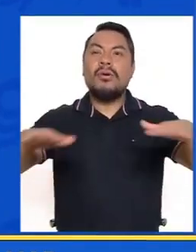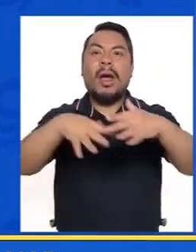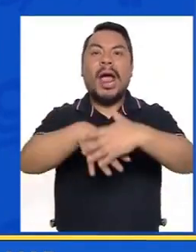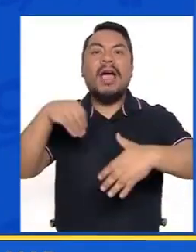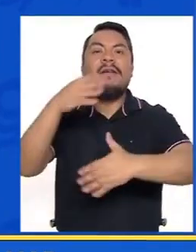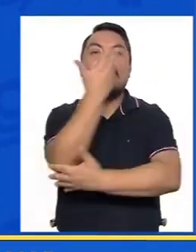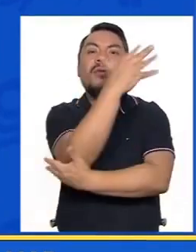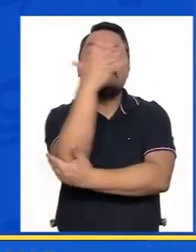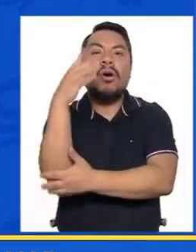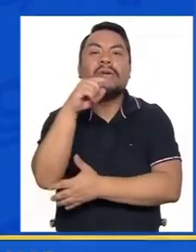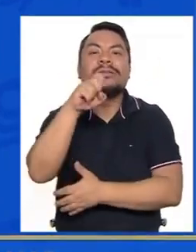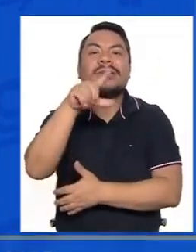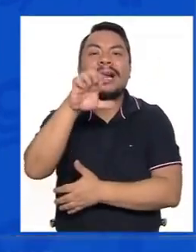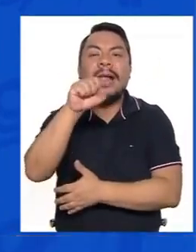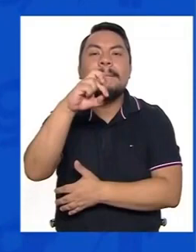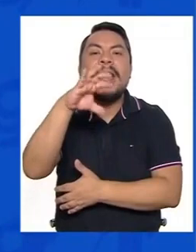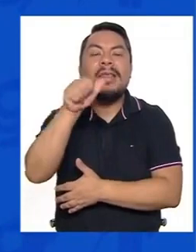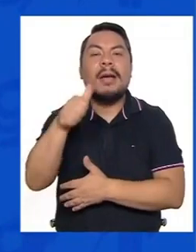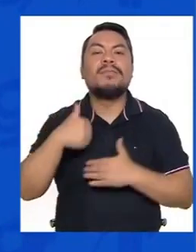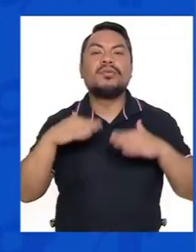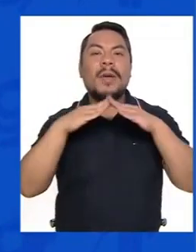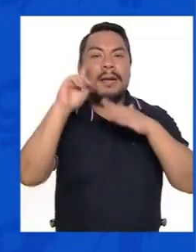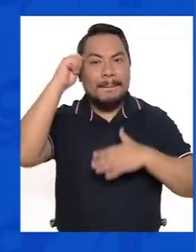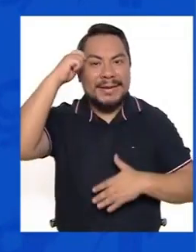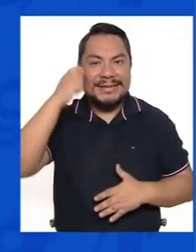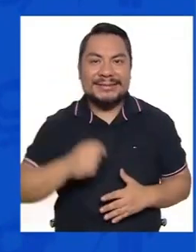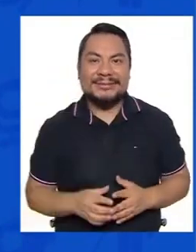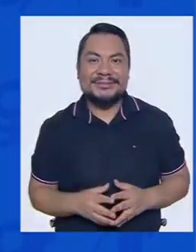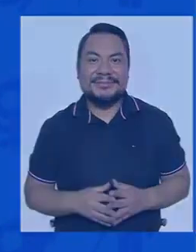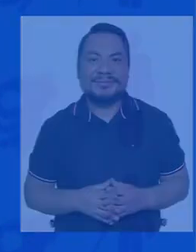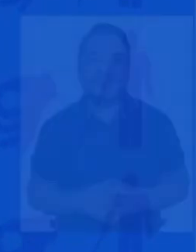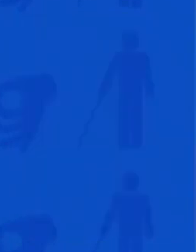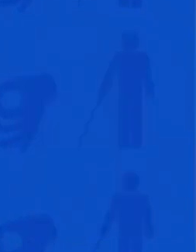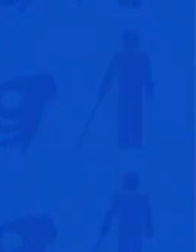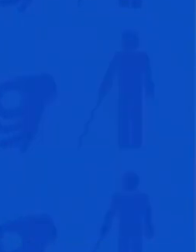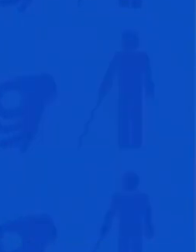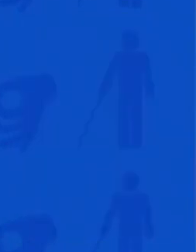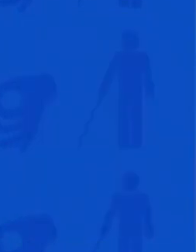libre en el Parque González Prada por la Municipalidad de Magdalena del Mar.